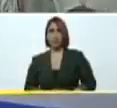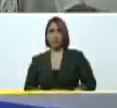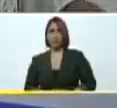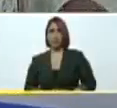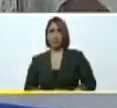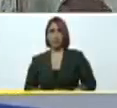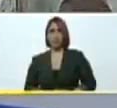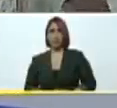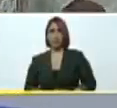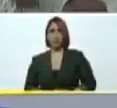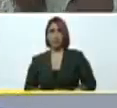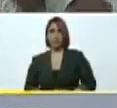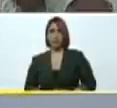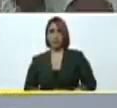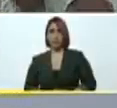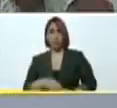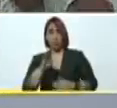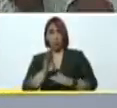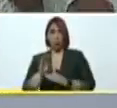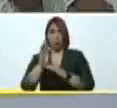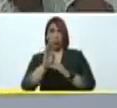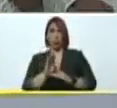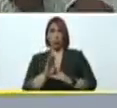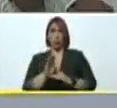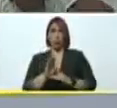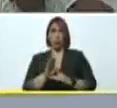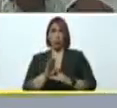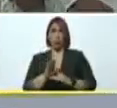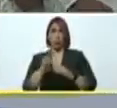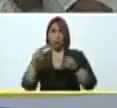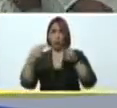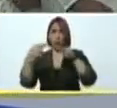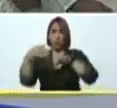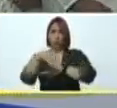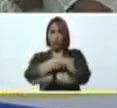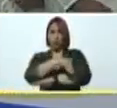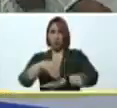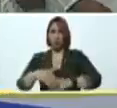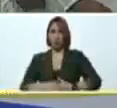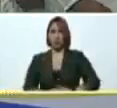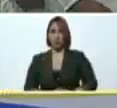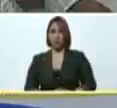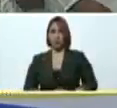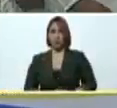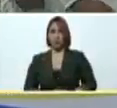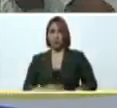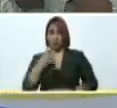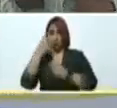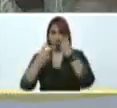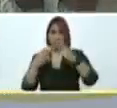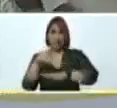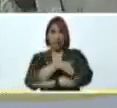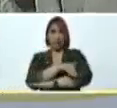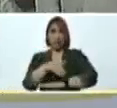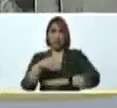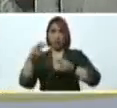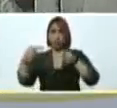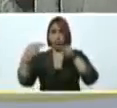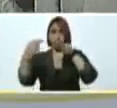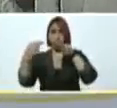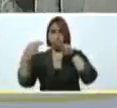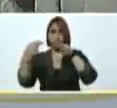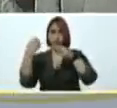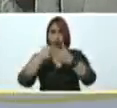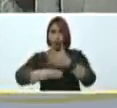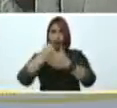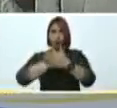me los proteja nos vemos por las calles por estas calles nos vemos en